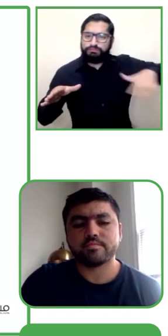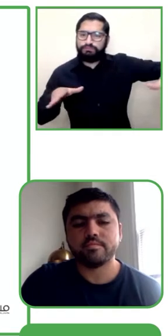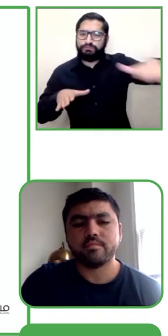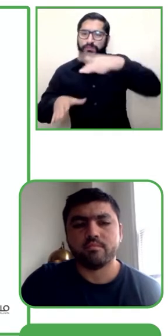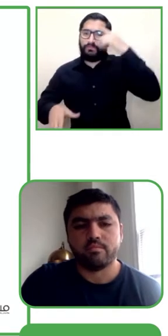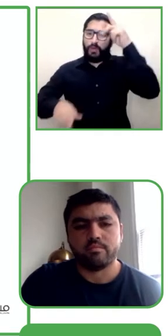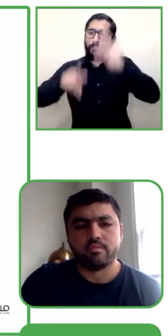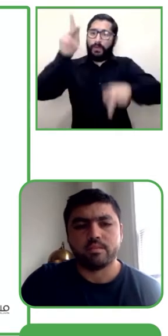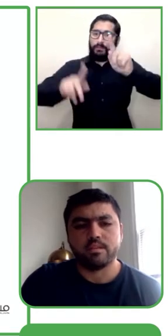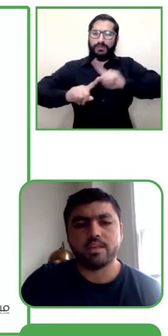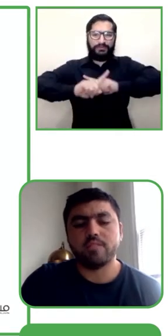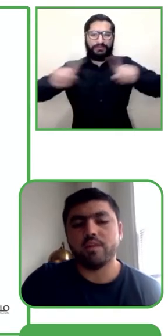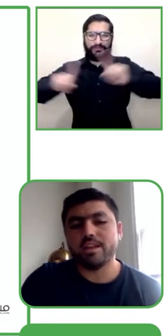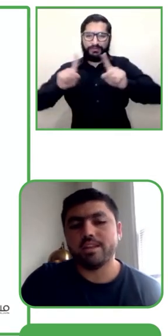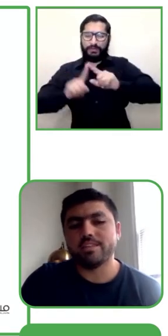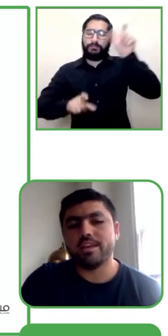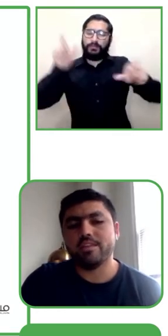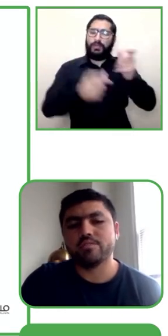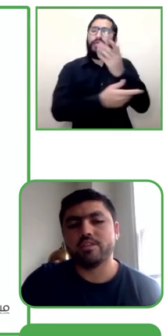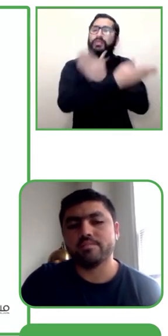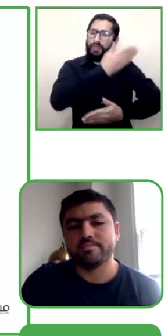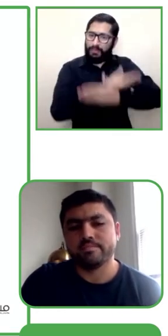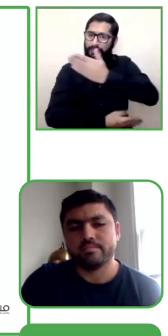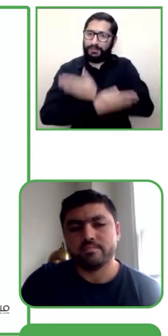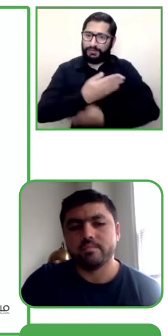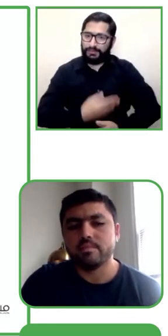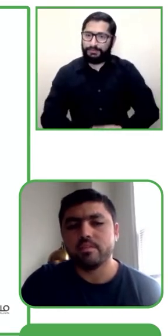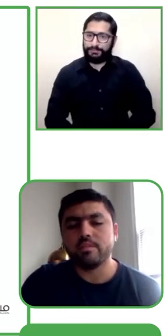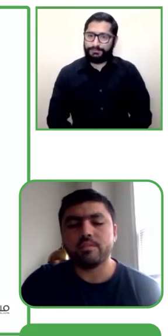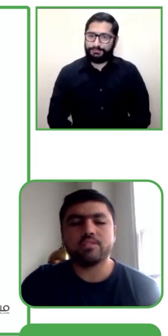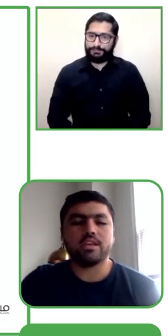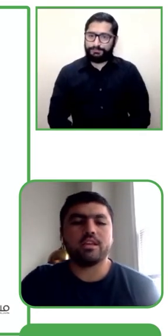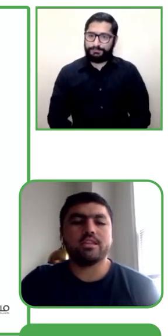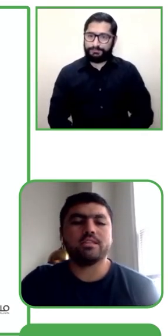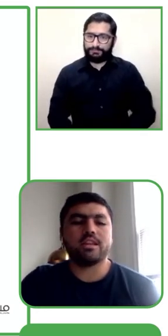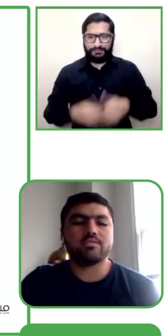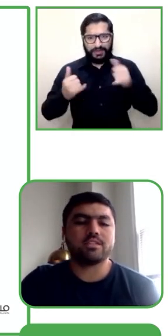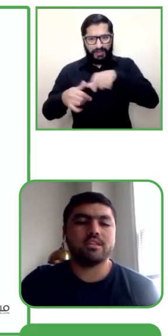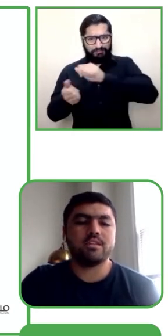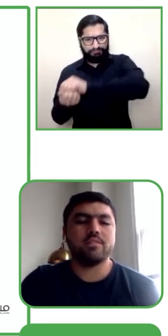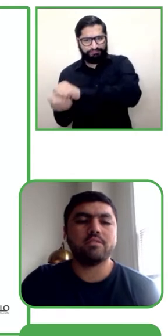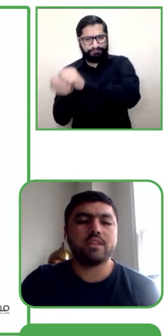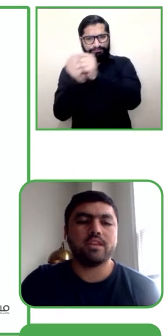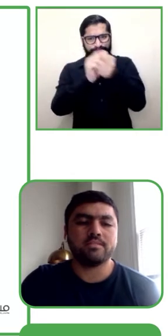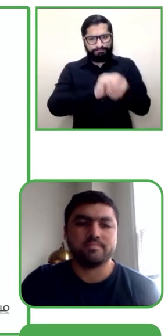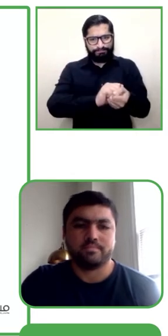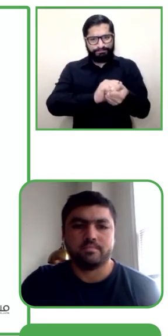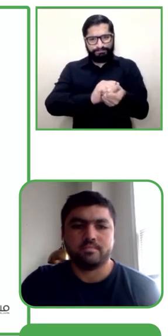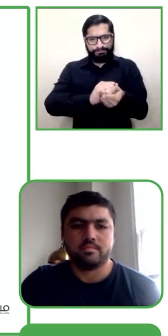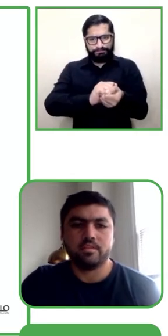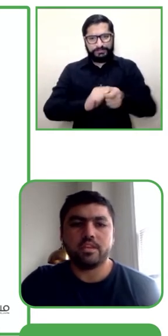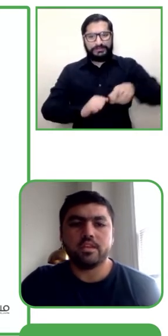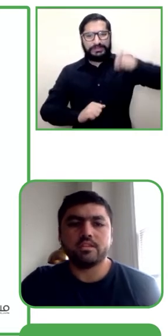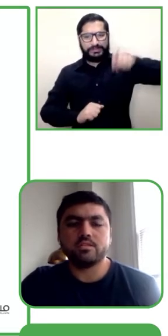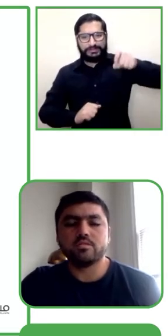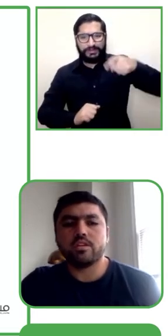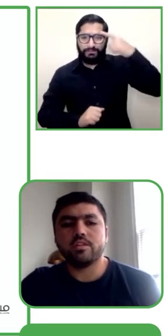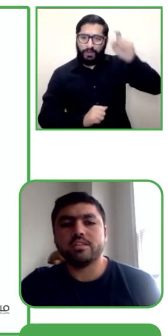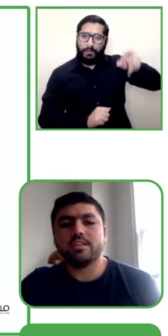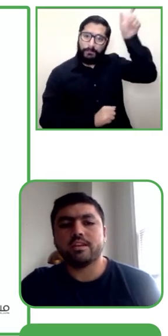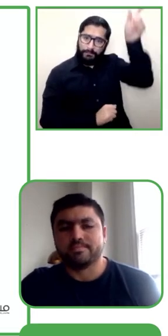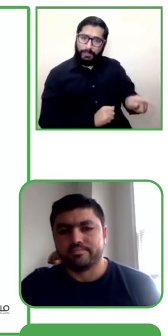donde se adecúan las necesidades del usuario. Donde una persona que necesita la cuenta accesible la puede obtener, donde